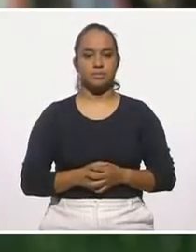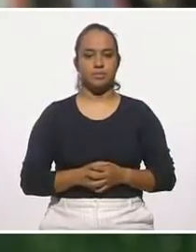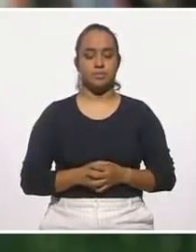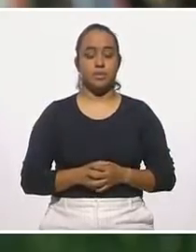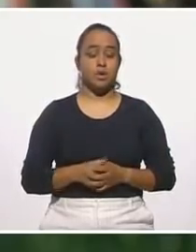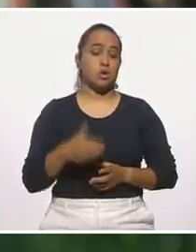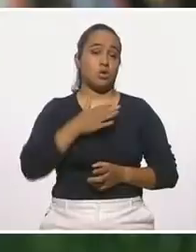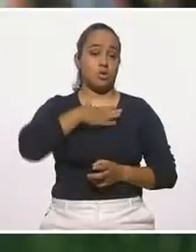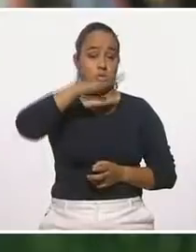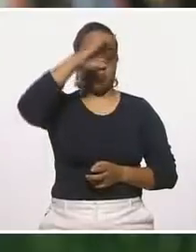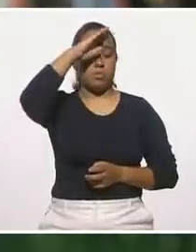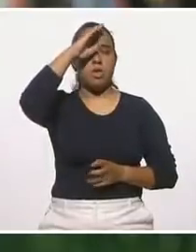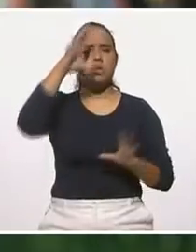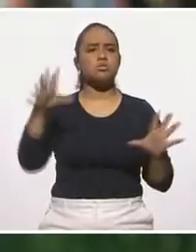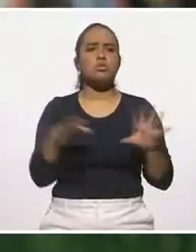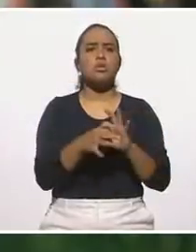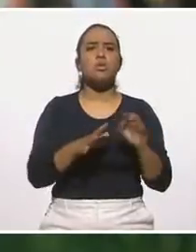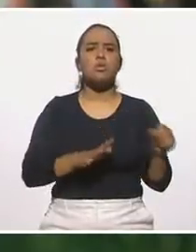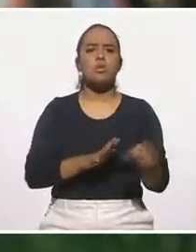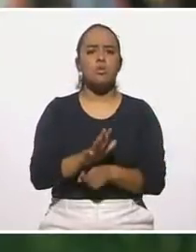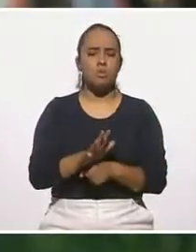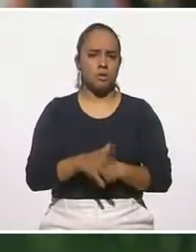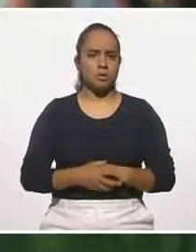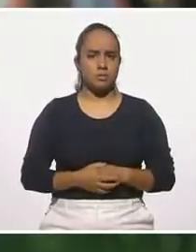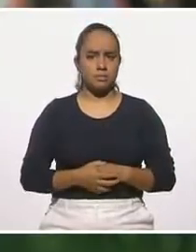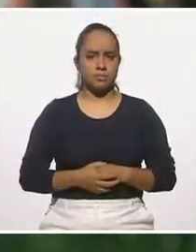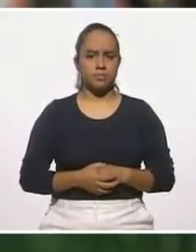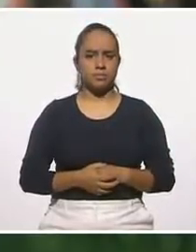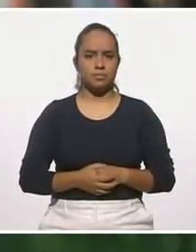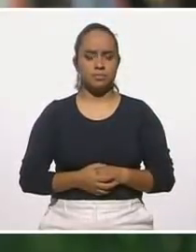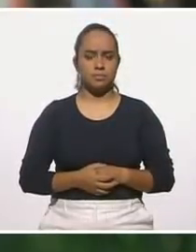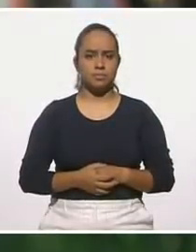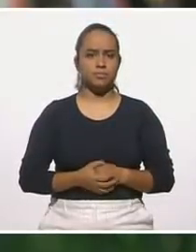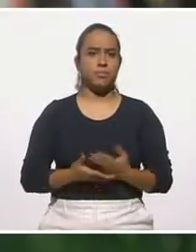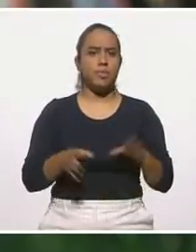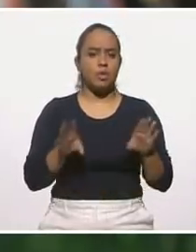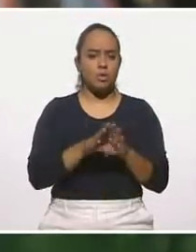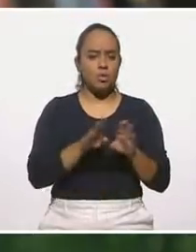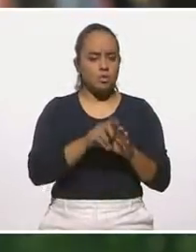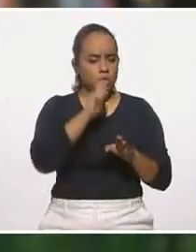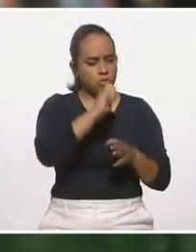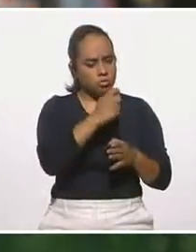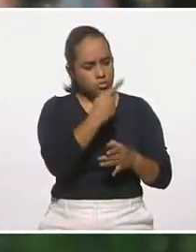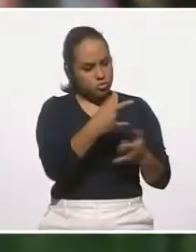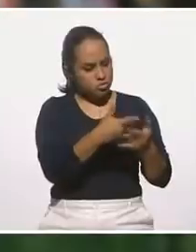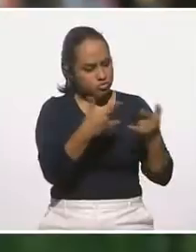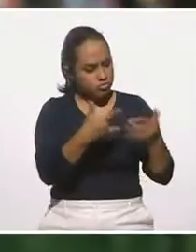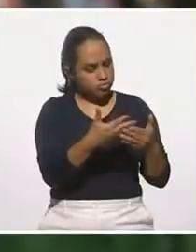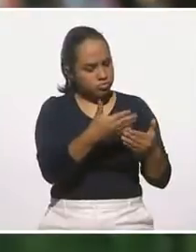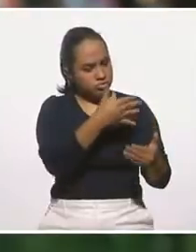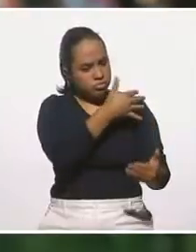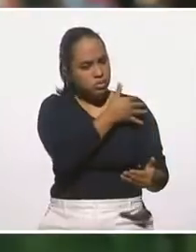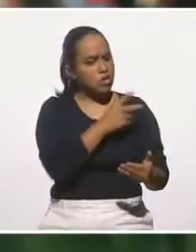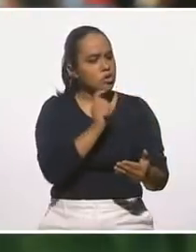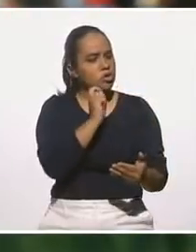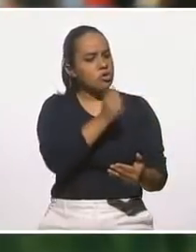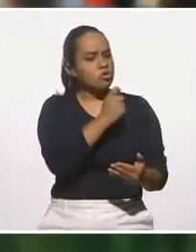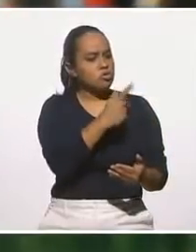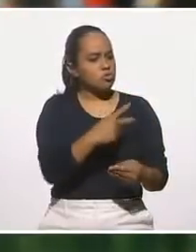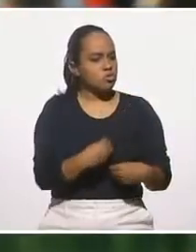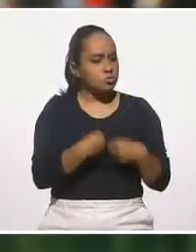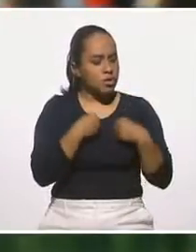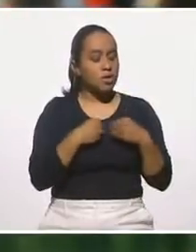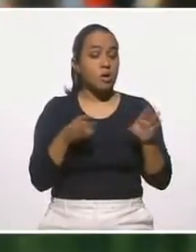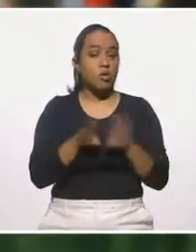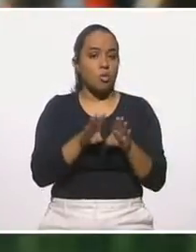Creo que tiene que ver con el background, como todo el historial que tiene, las vivencias que ha tenido, cómo lo